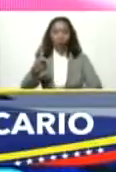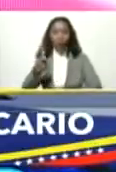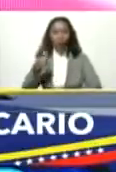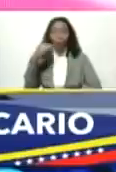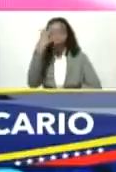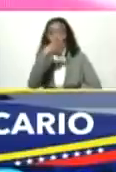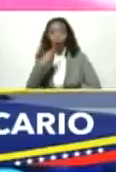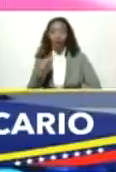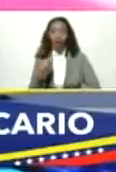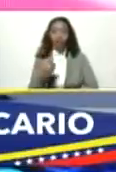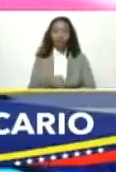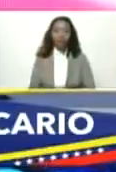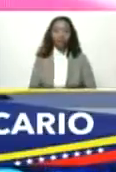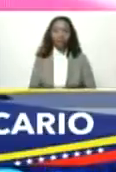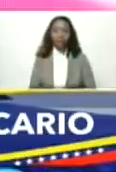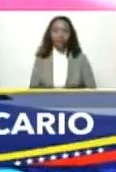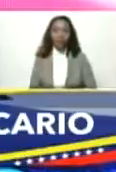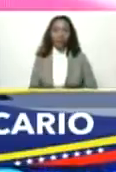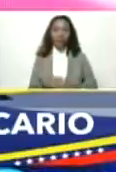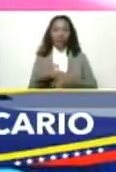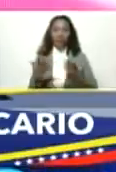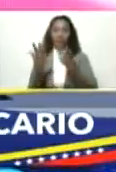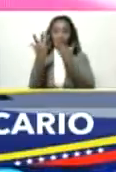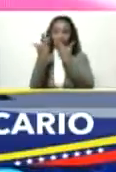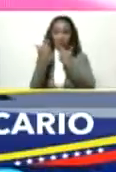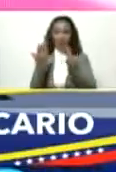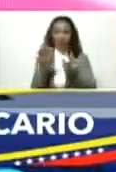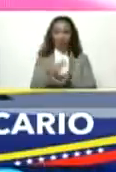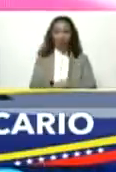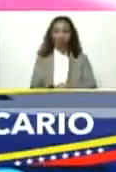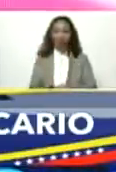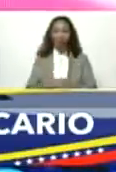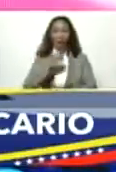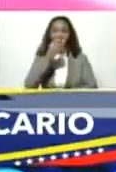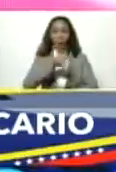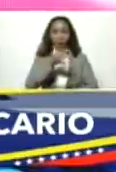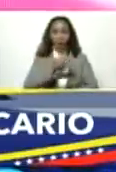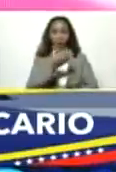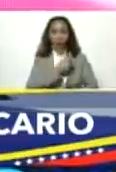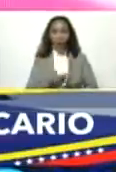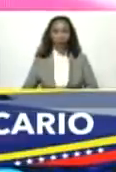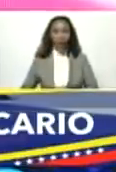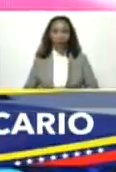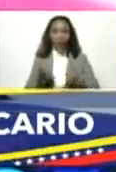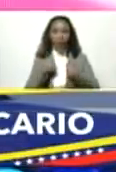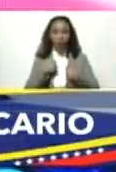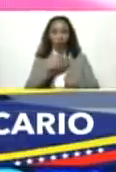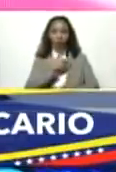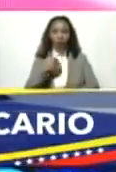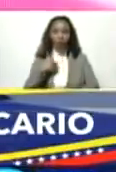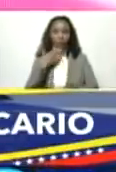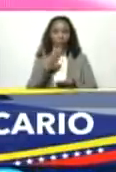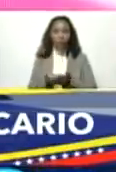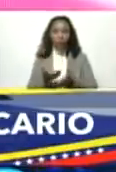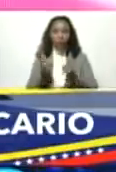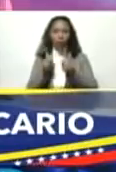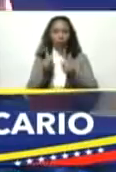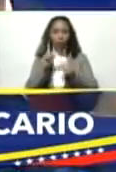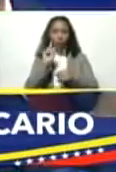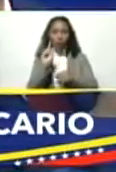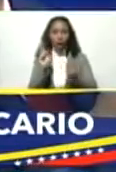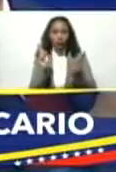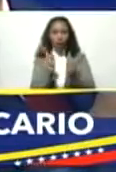más jóvenes que me dice Pedro buenas tardes presidente yo quisiera pedirle autorización yo escribí unas